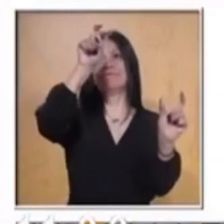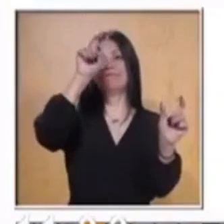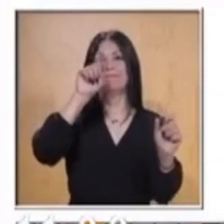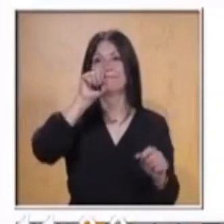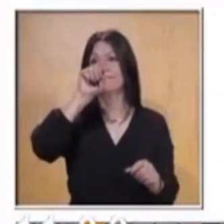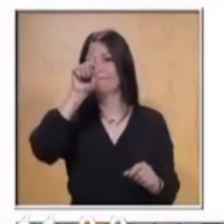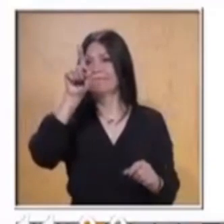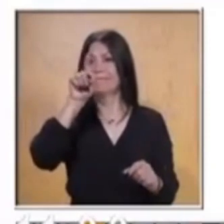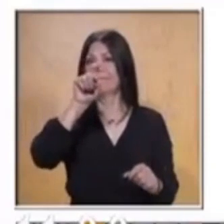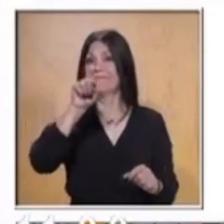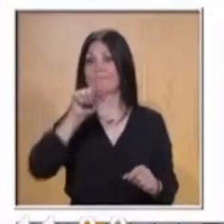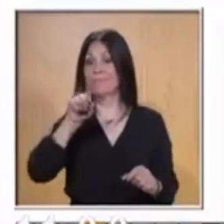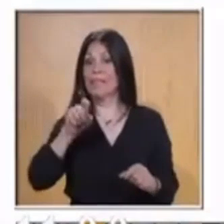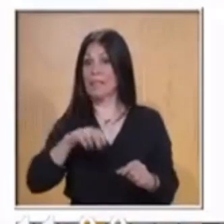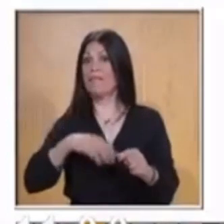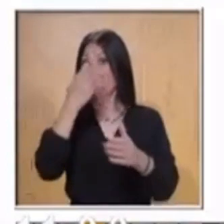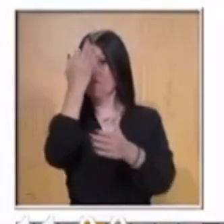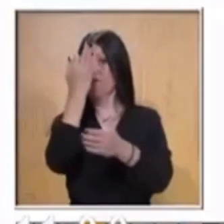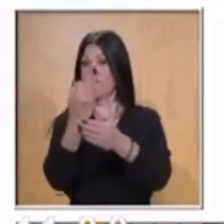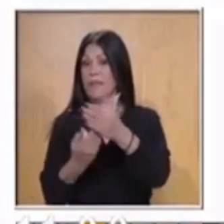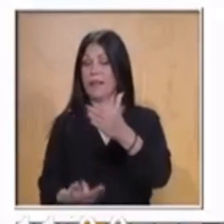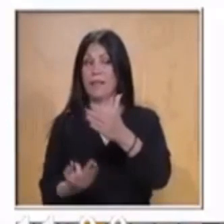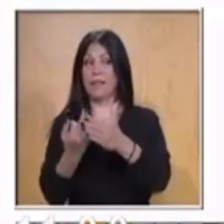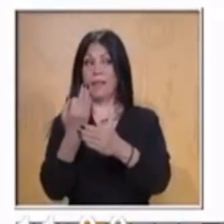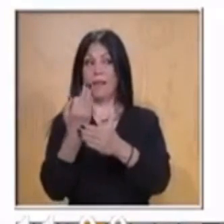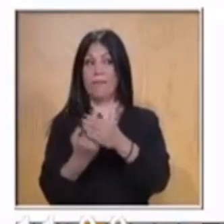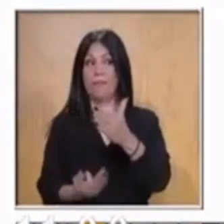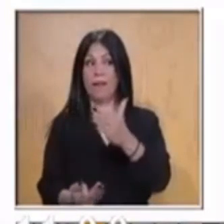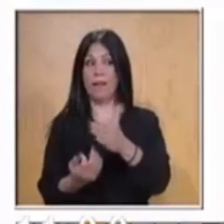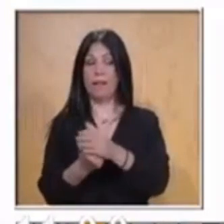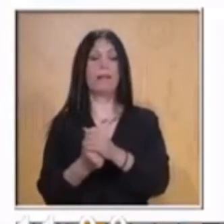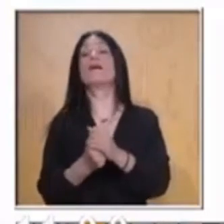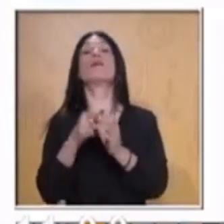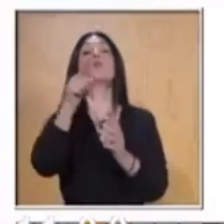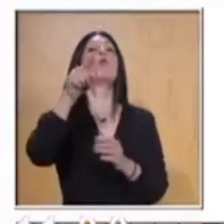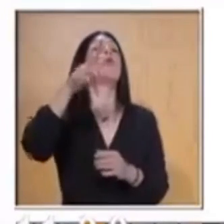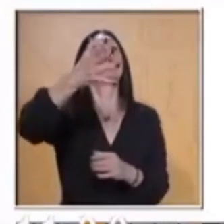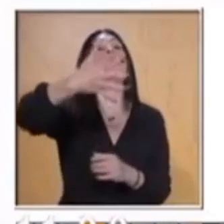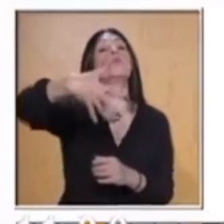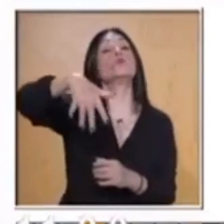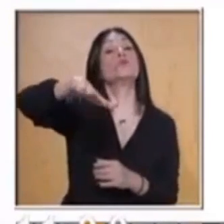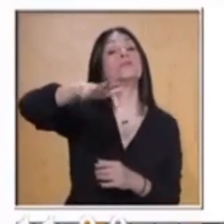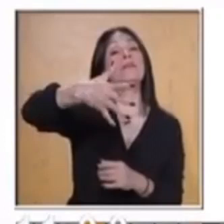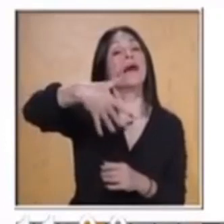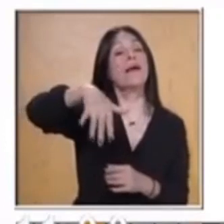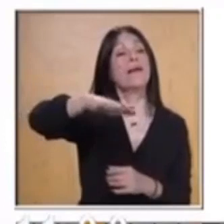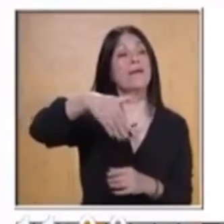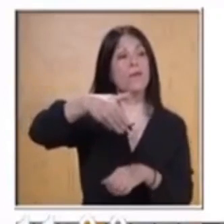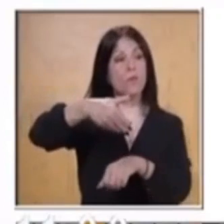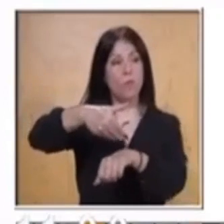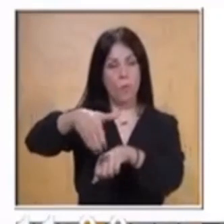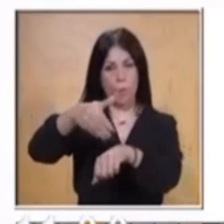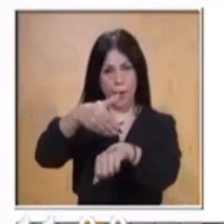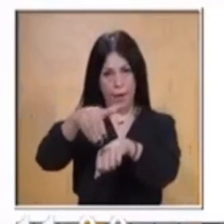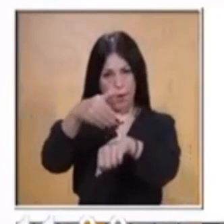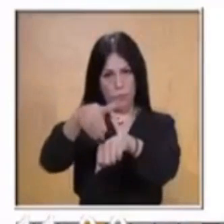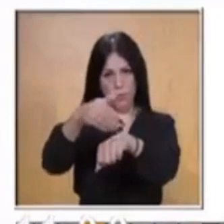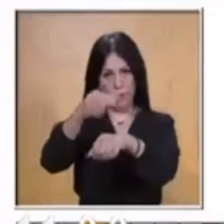incompleto. Bien. Van a buscar los números que faltan para completar las multiplicaciones. ¿De acuerdo?